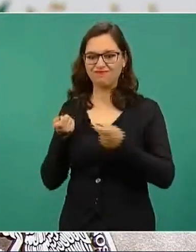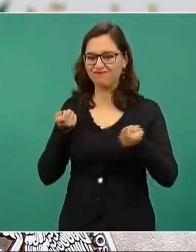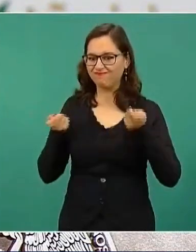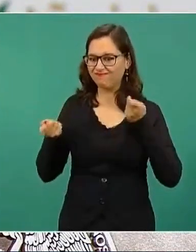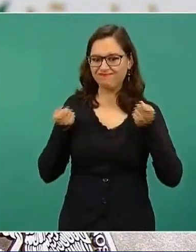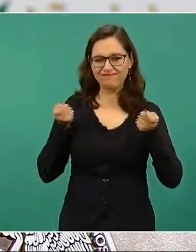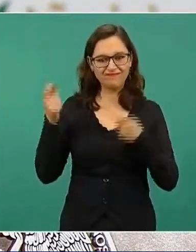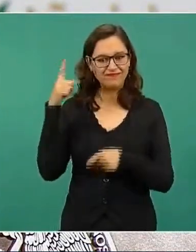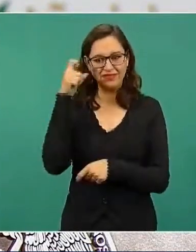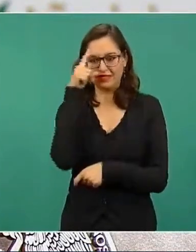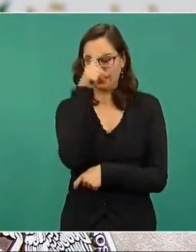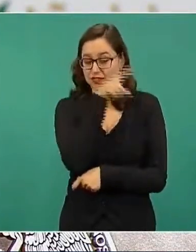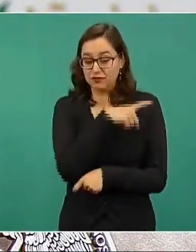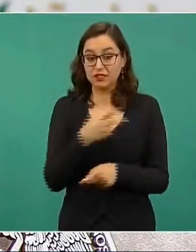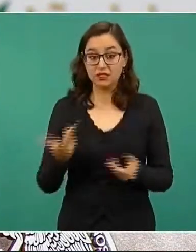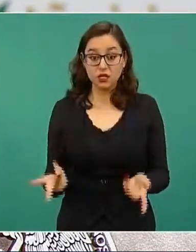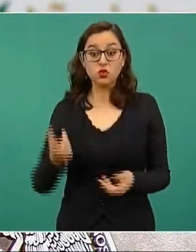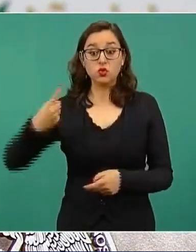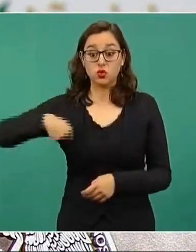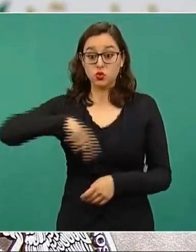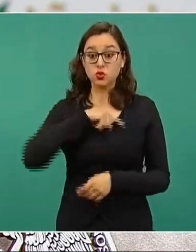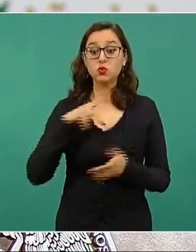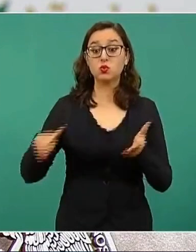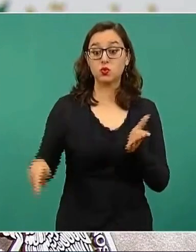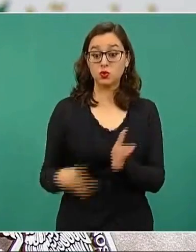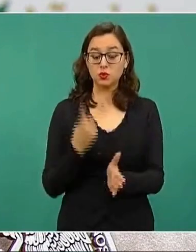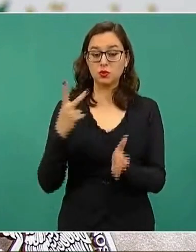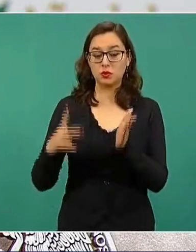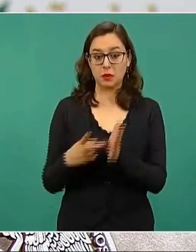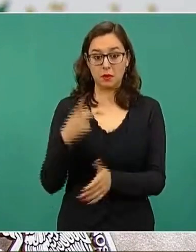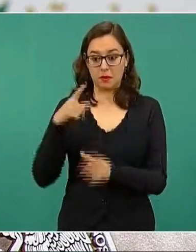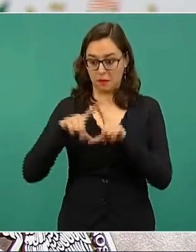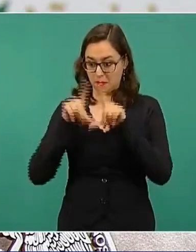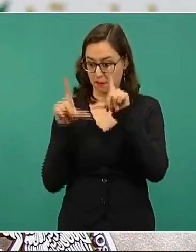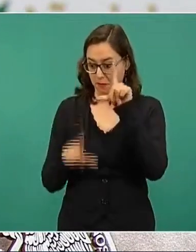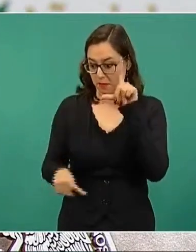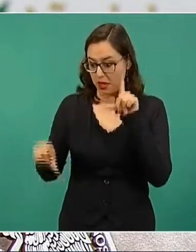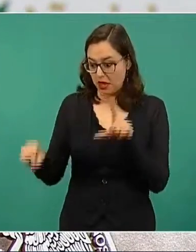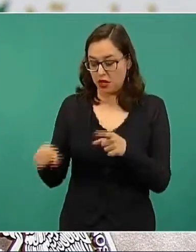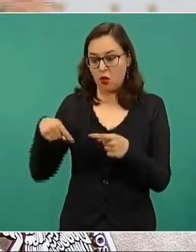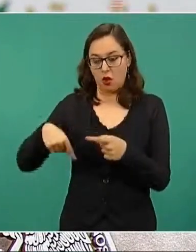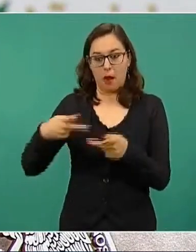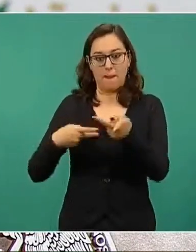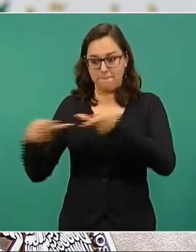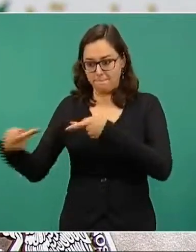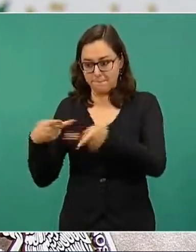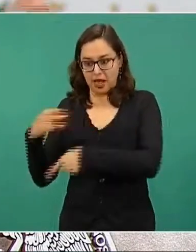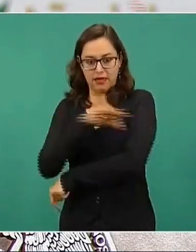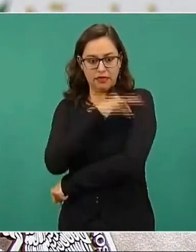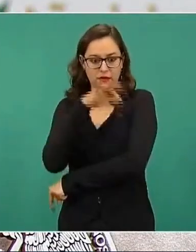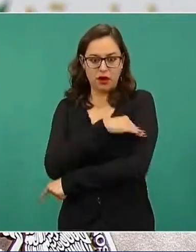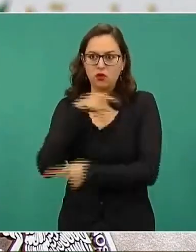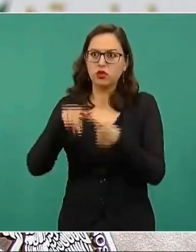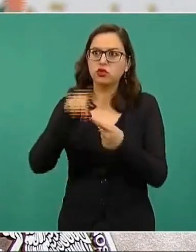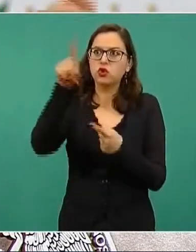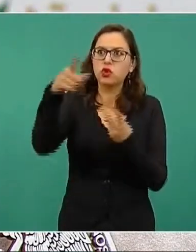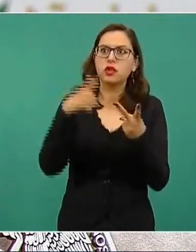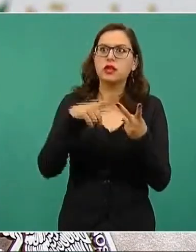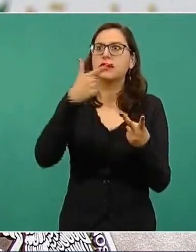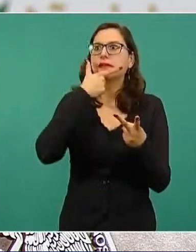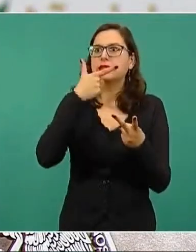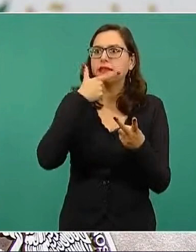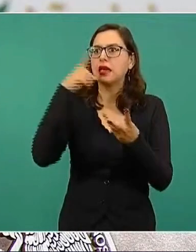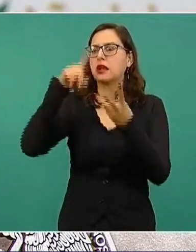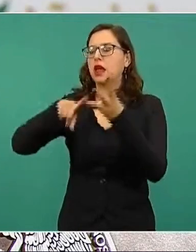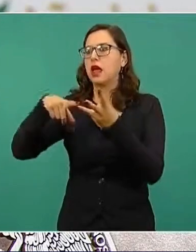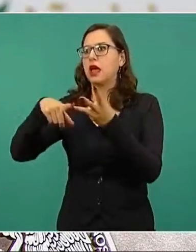la congruencia, la semejanza del Plan de Vacunación de México con el de Inglaterra y con el de Francia y con el de Estados Unidos y con